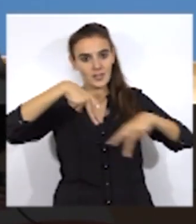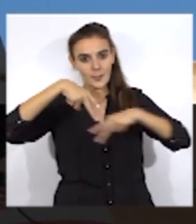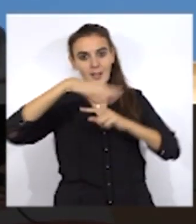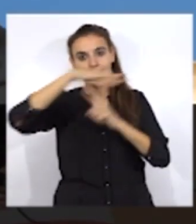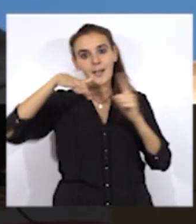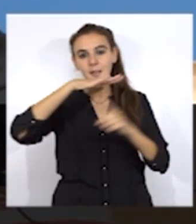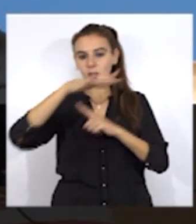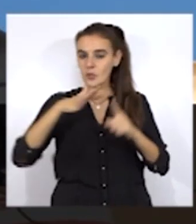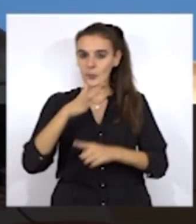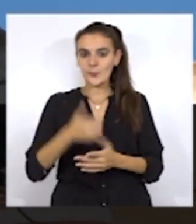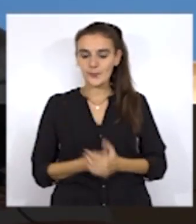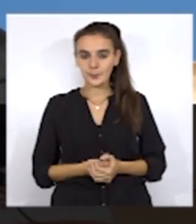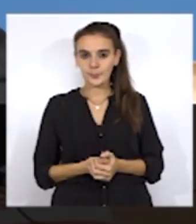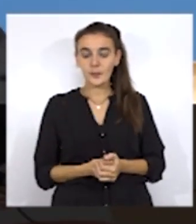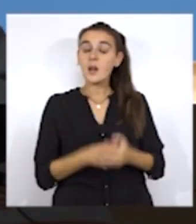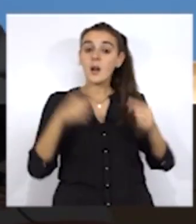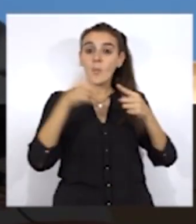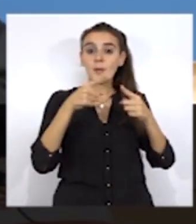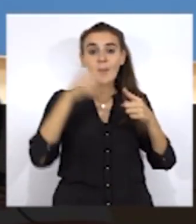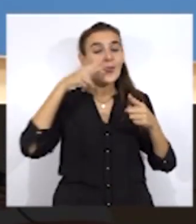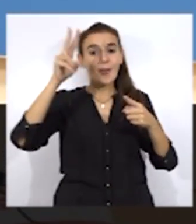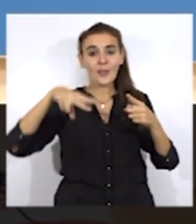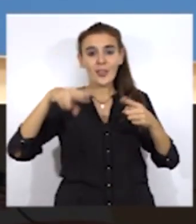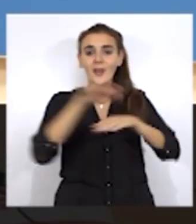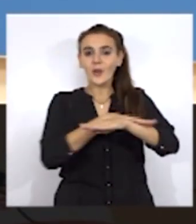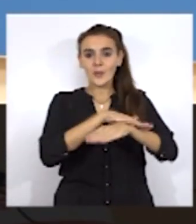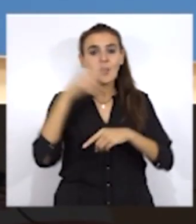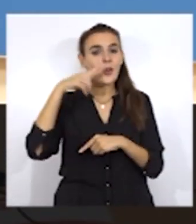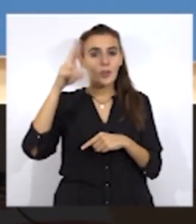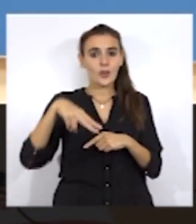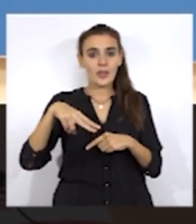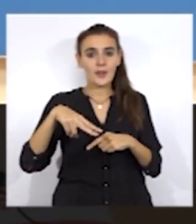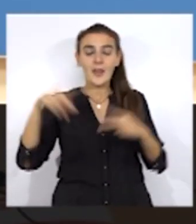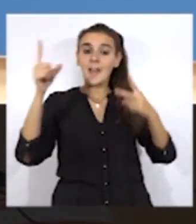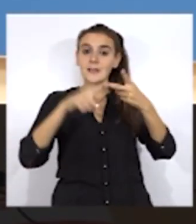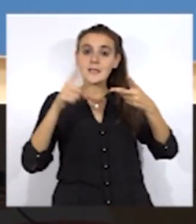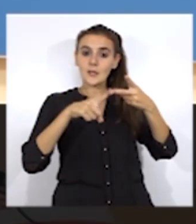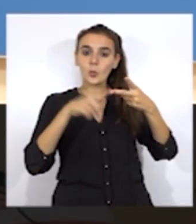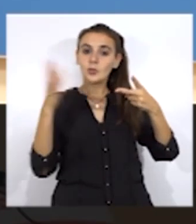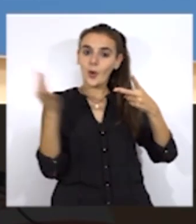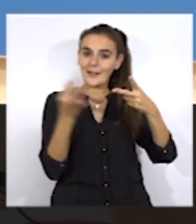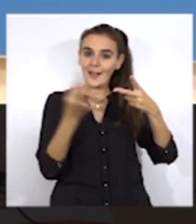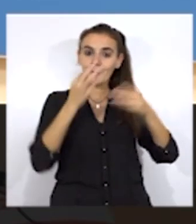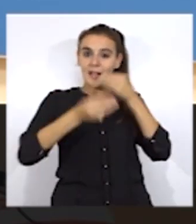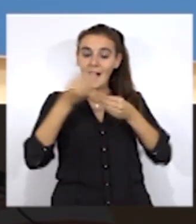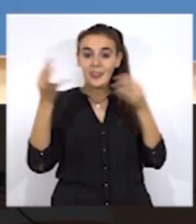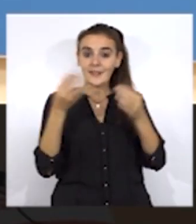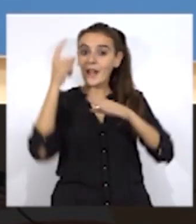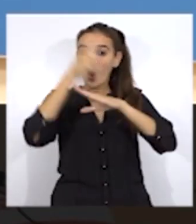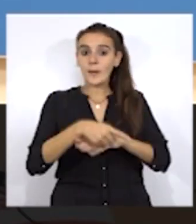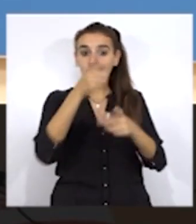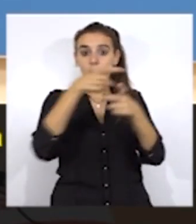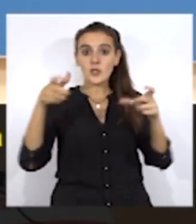Primero lo reconoce el Gobierno y en segundo lugar lo que hace es obligar a los vecinos a cada